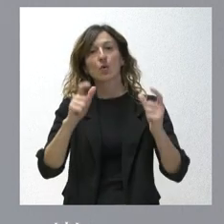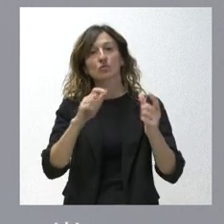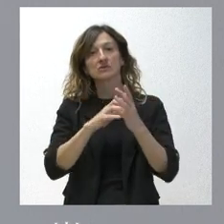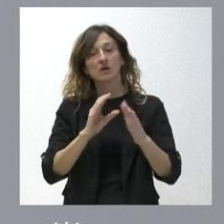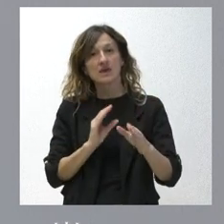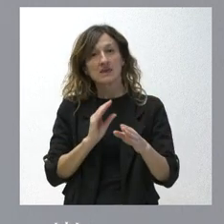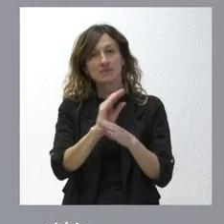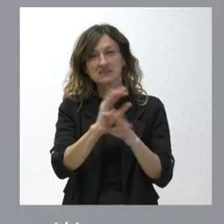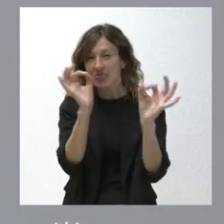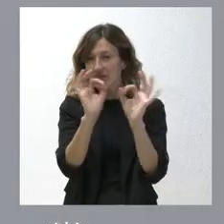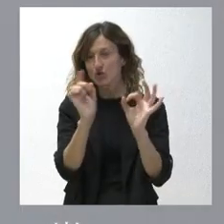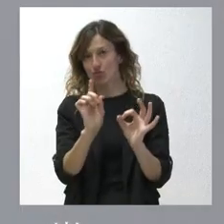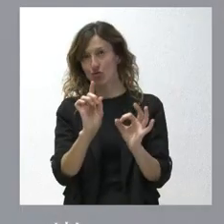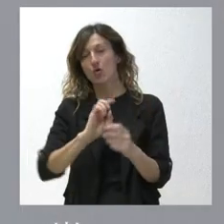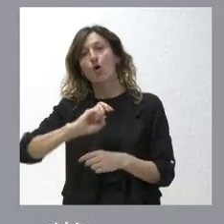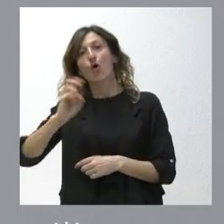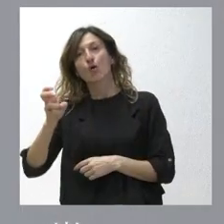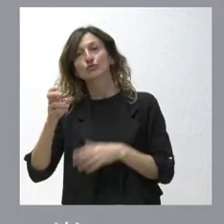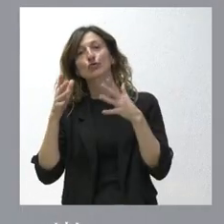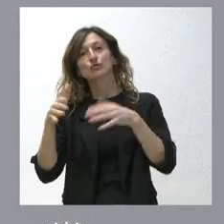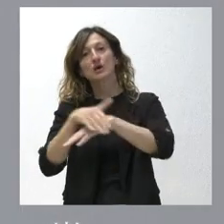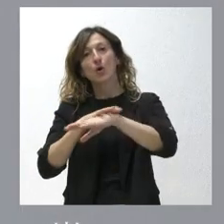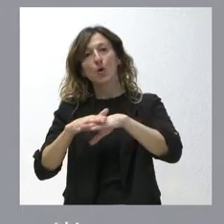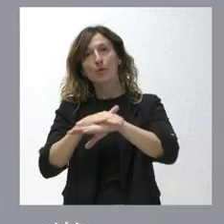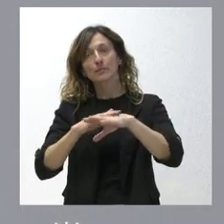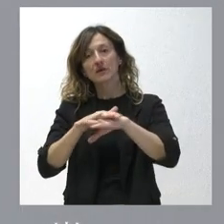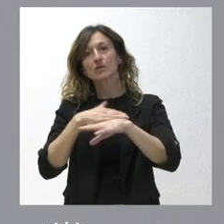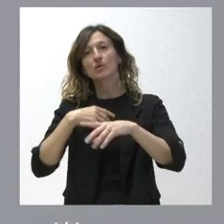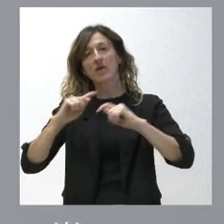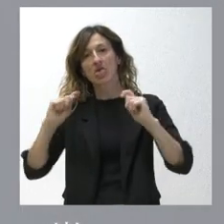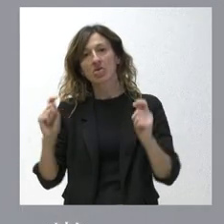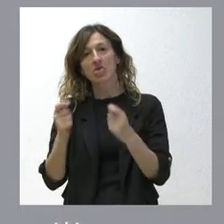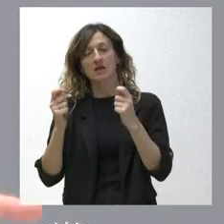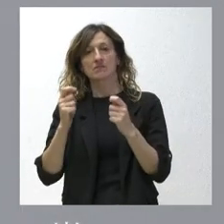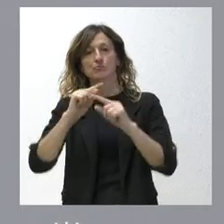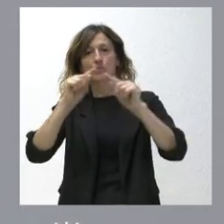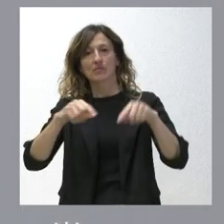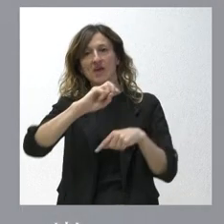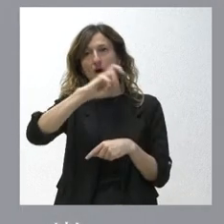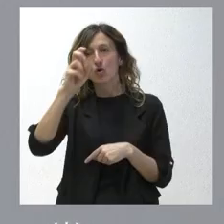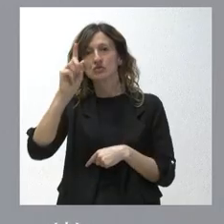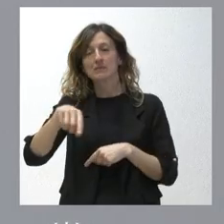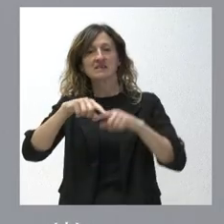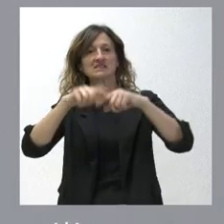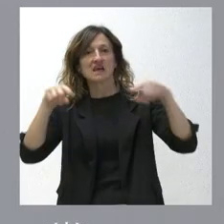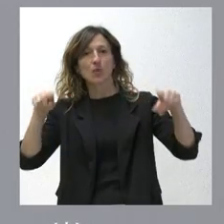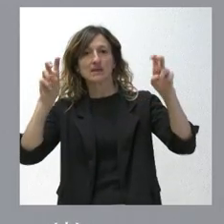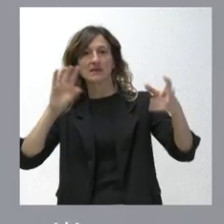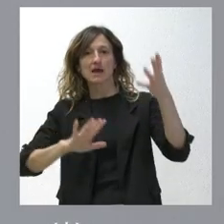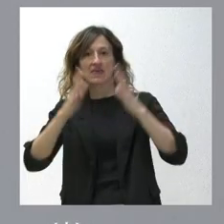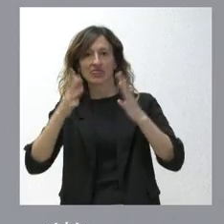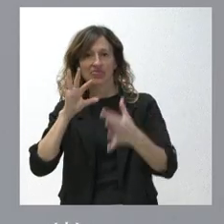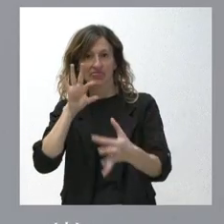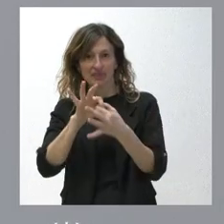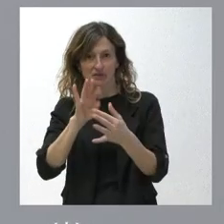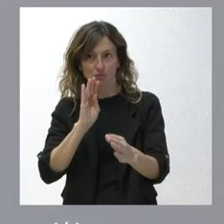significa que vará otros consejos de gobierno donde anunciaremos actuaciones para otras provincias y también para Segovia en materia de incendios. Y,